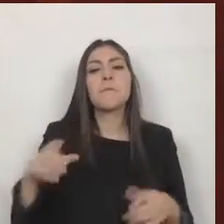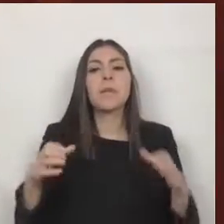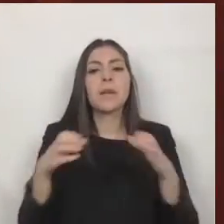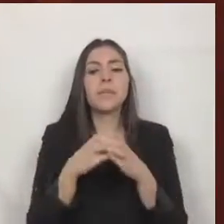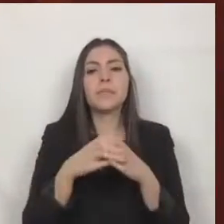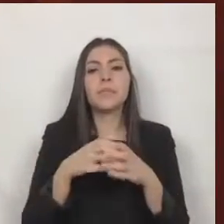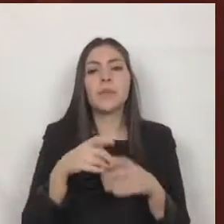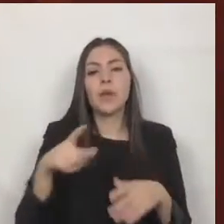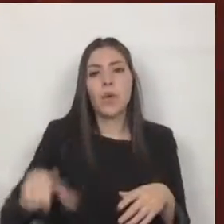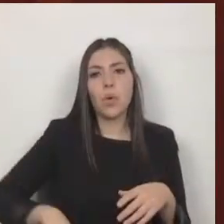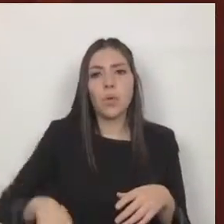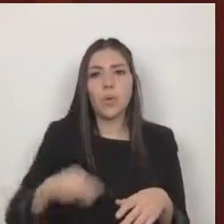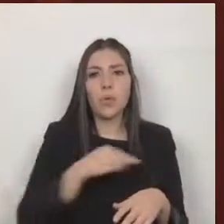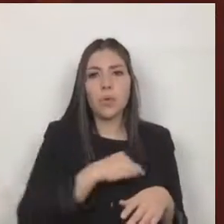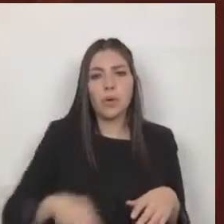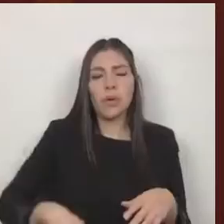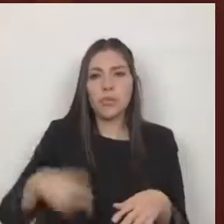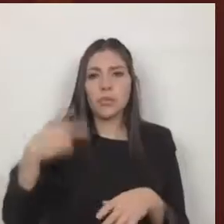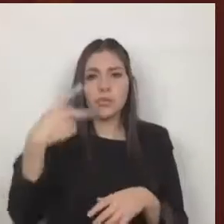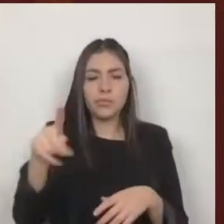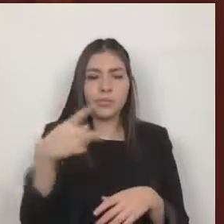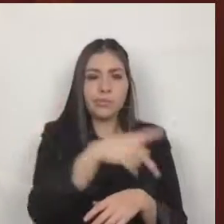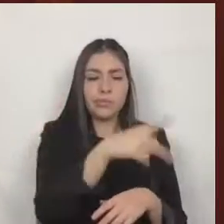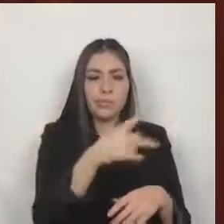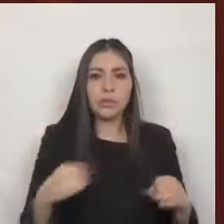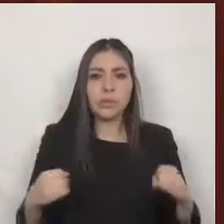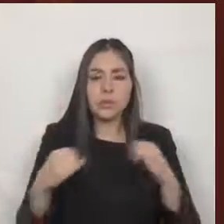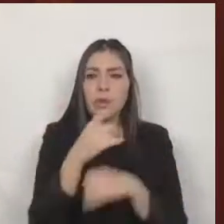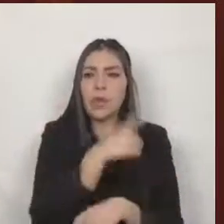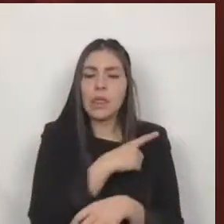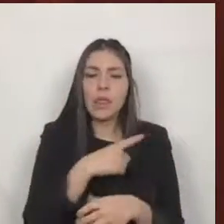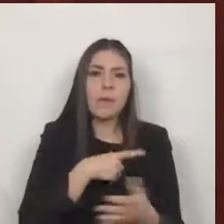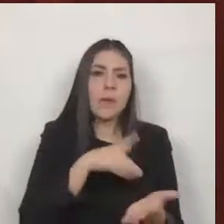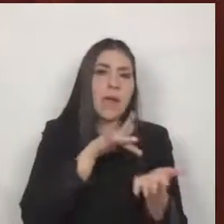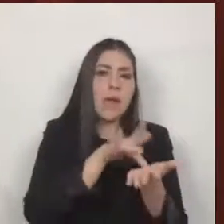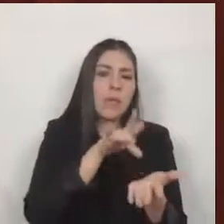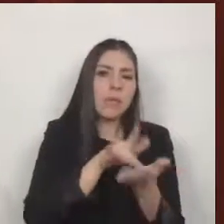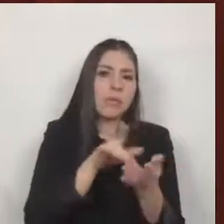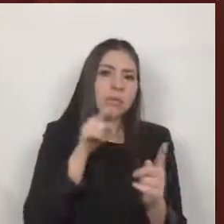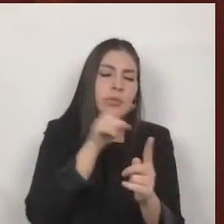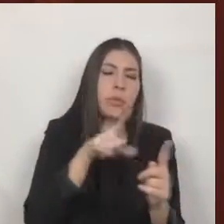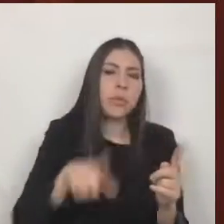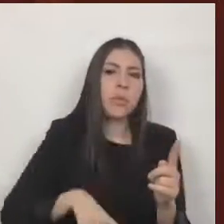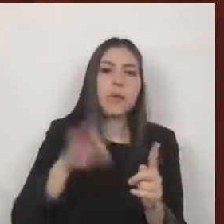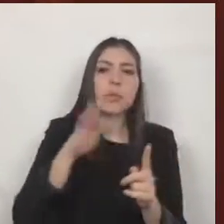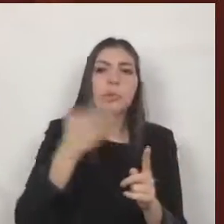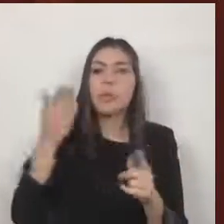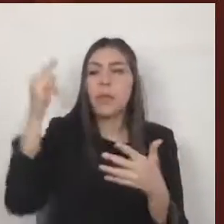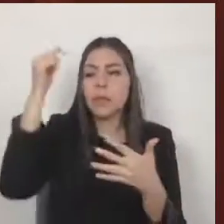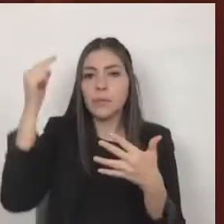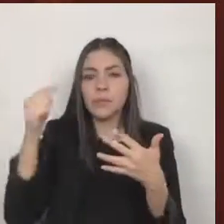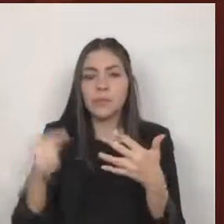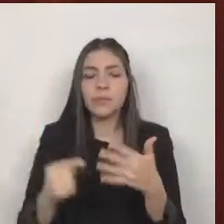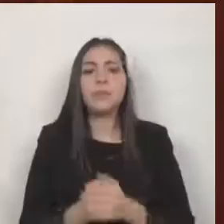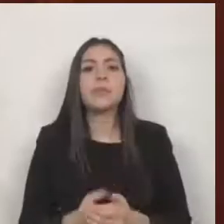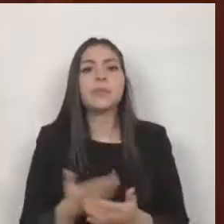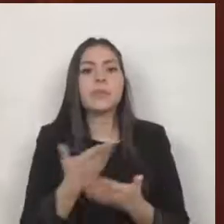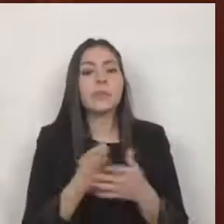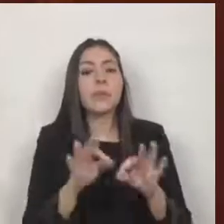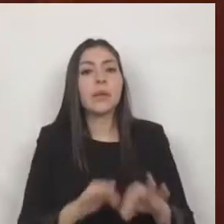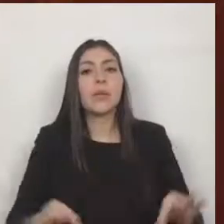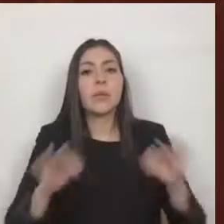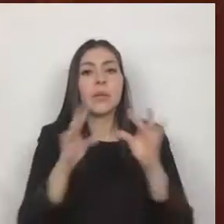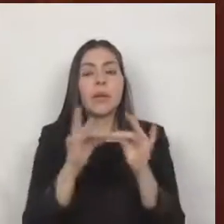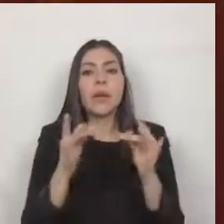deberán apoyar al mismo en los asuntos que les sea requeridos es importante resaltar que debido a las